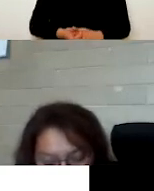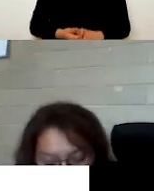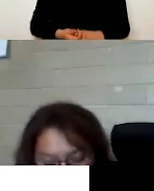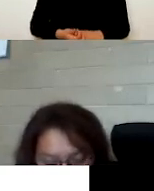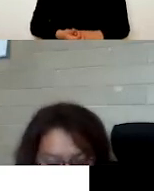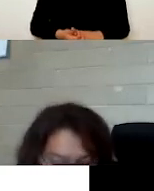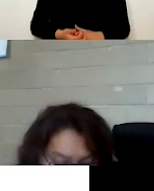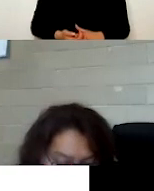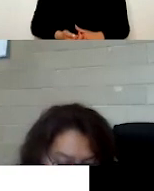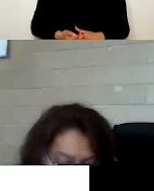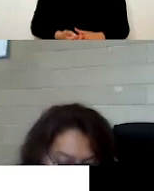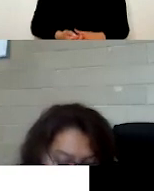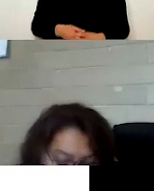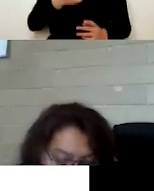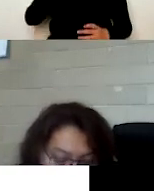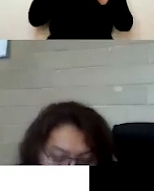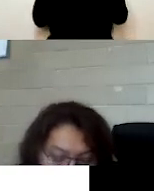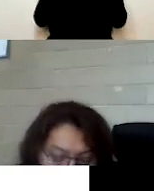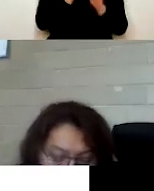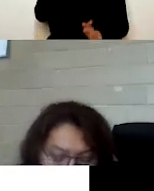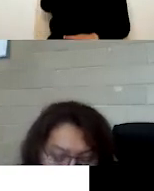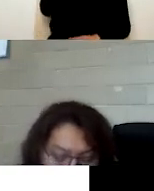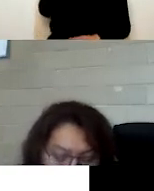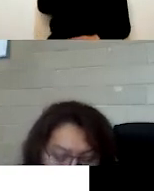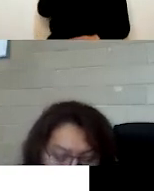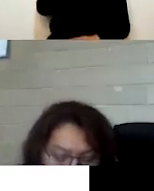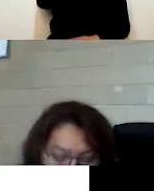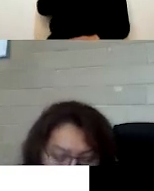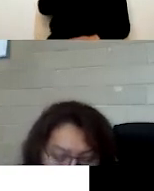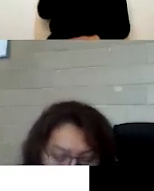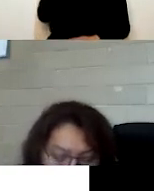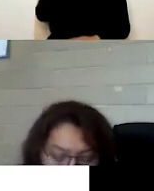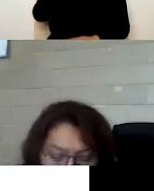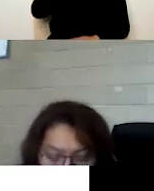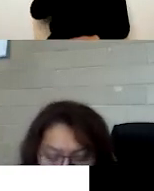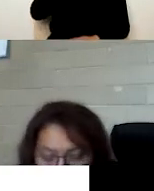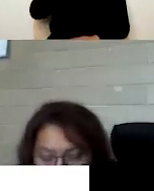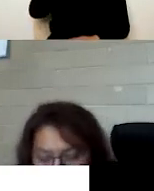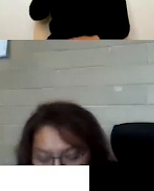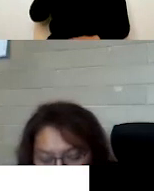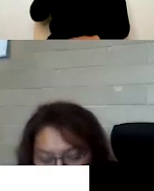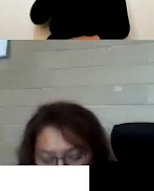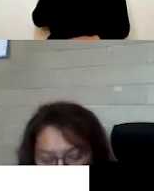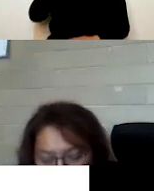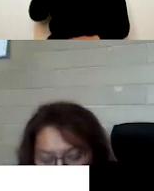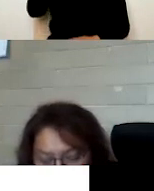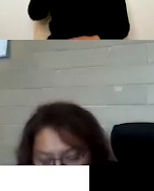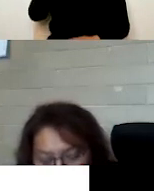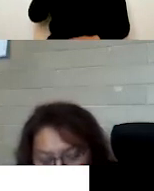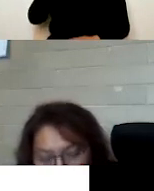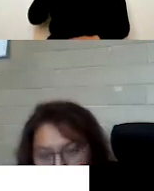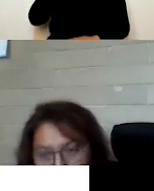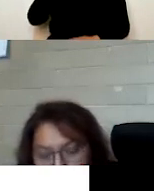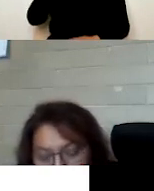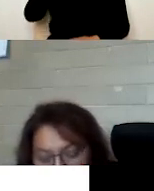en la red con la dirección www.hub.cdmx.gov.mx. Y